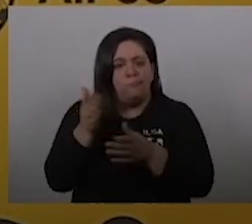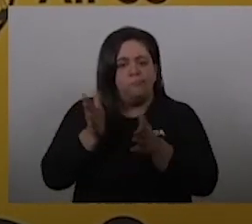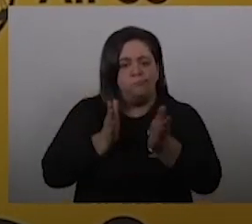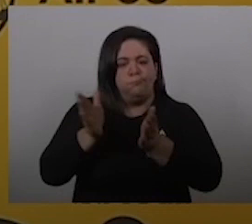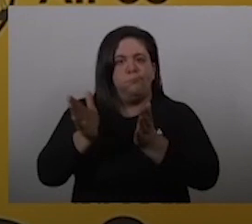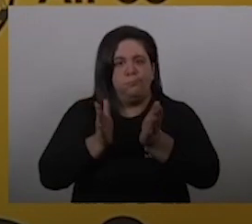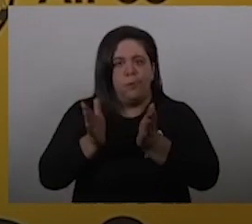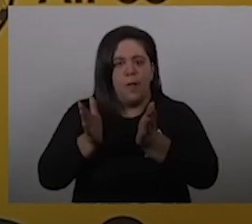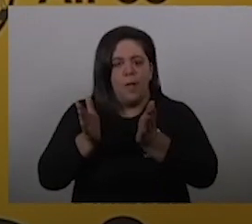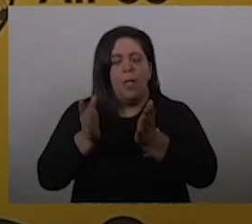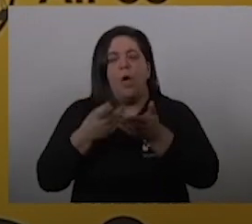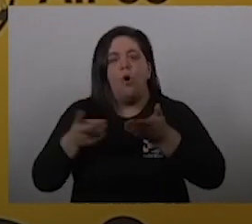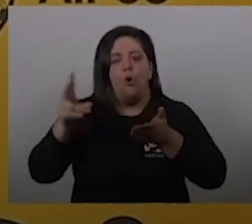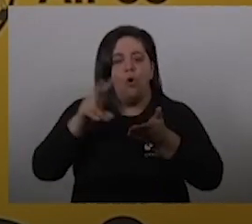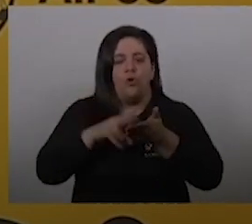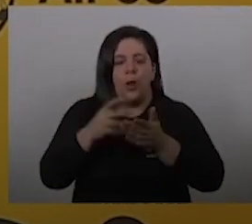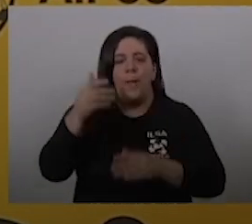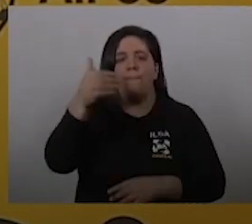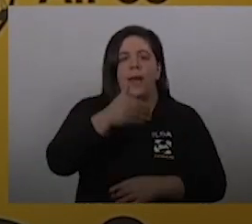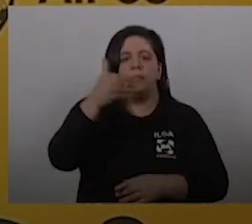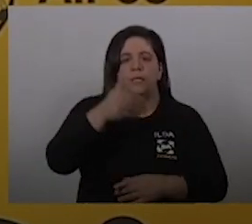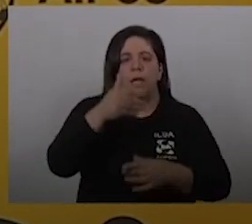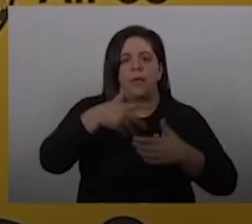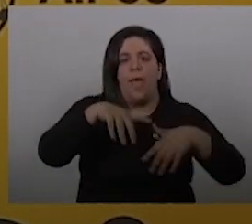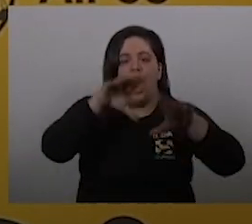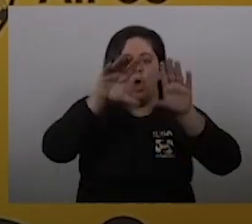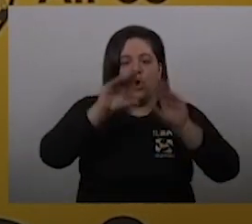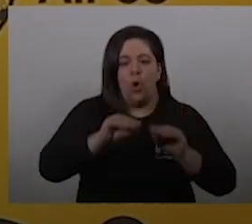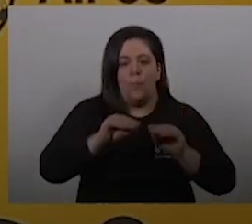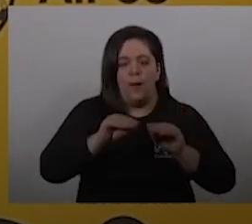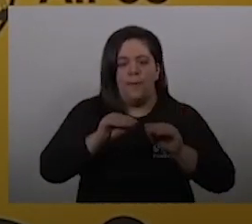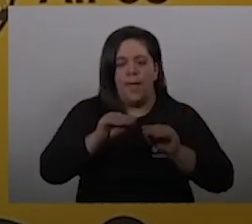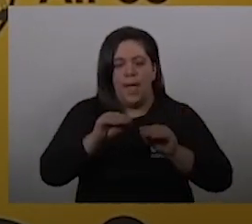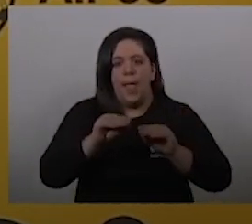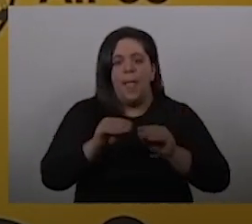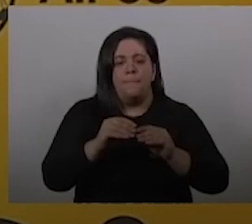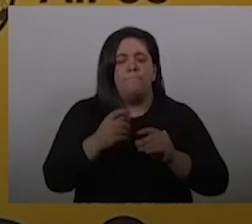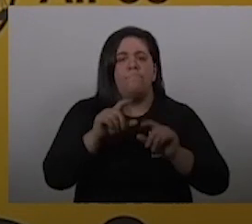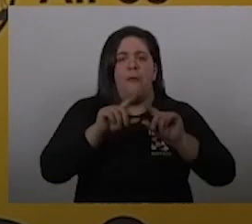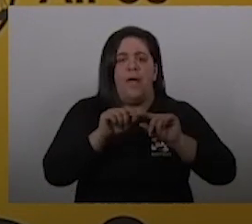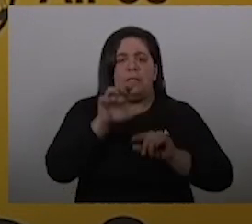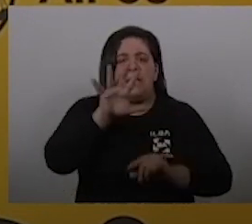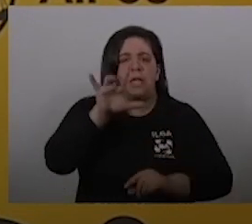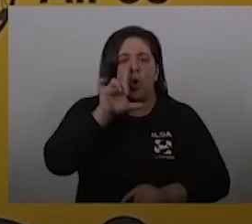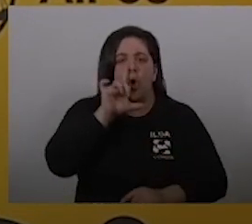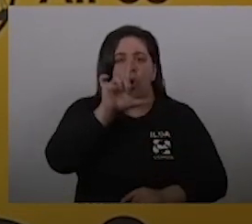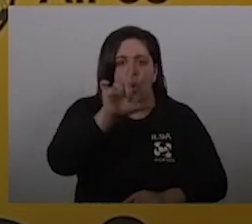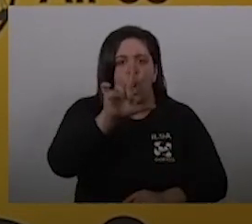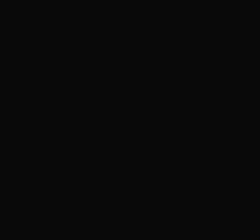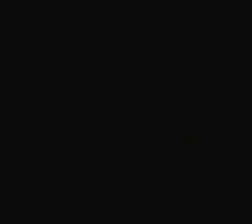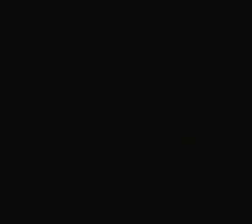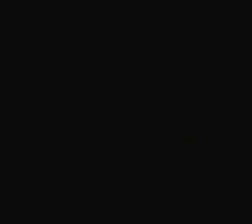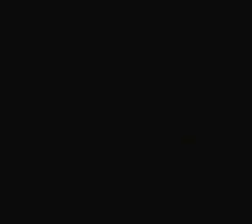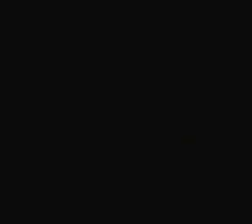van a volver a la presencialidad completa a partir del otro lunes, no de este, del otro, del 5 de julio. O sea, van a ir todos los días a la escuela.